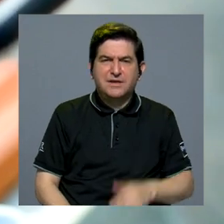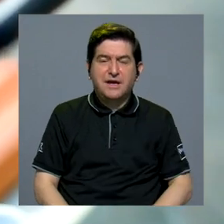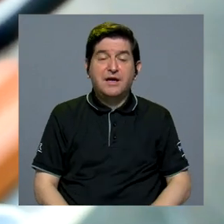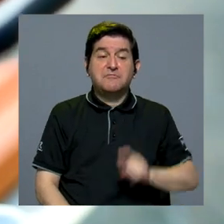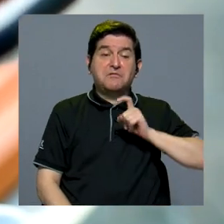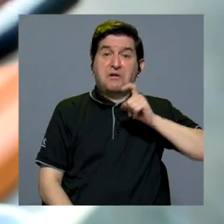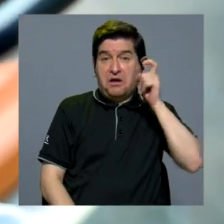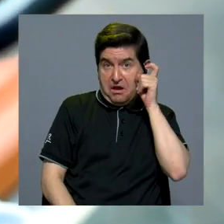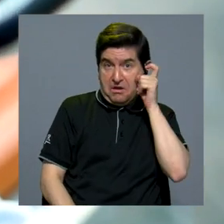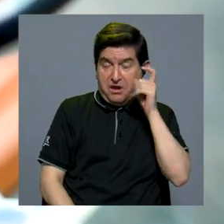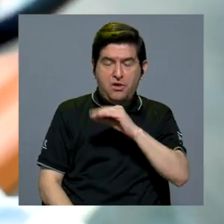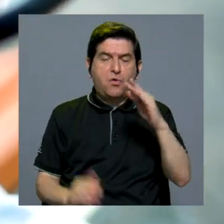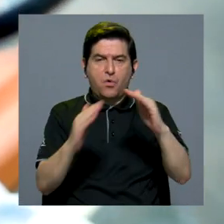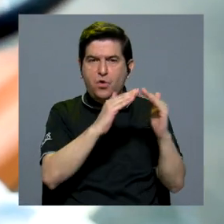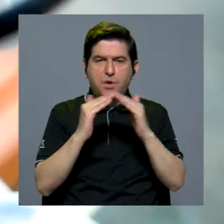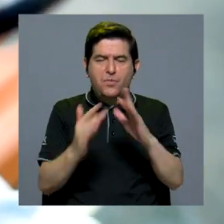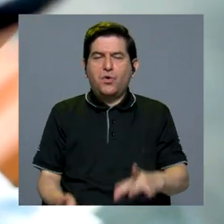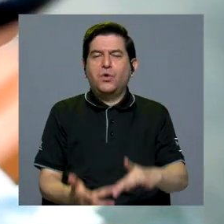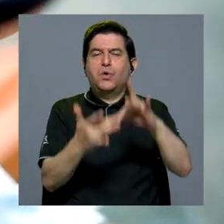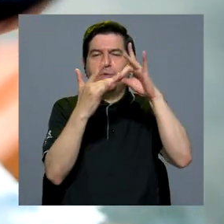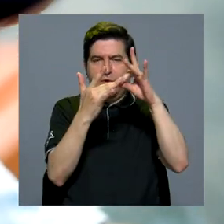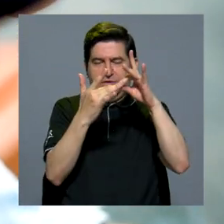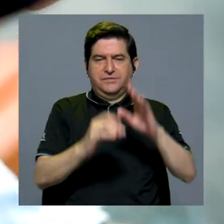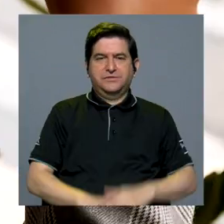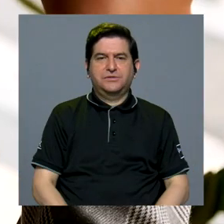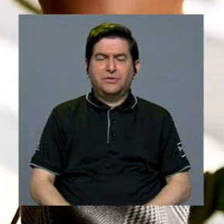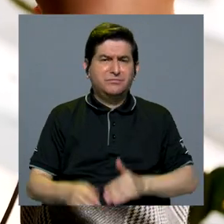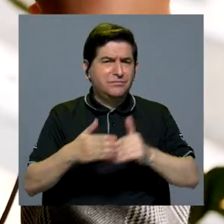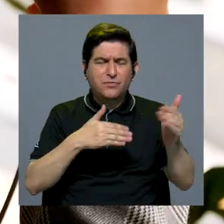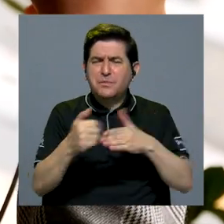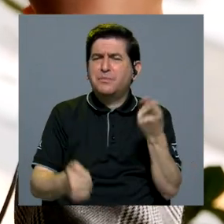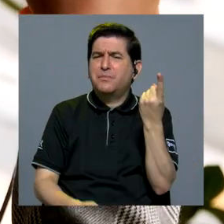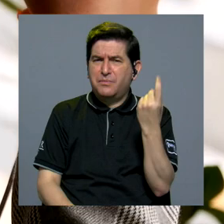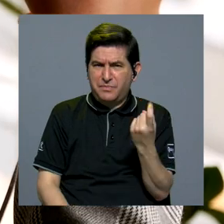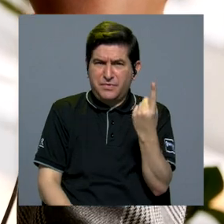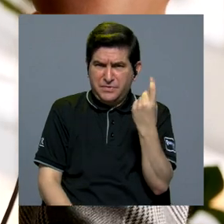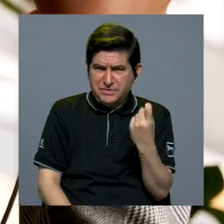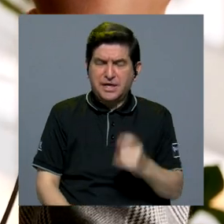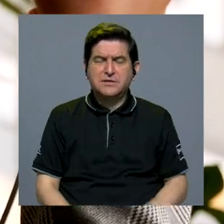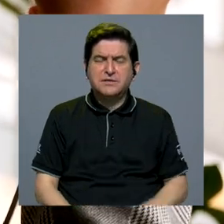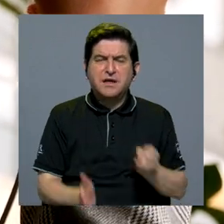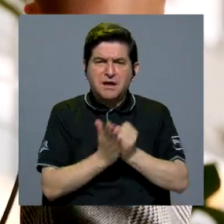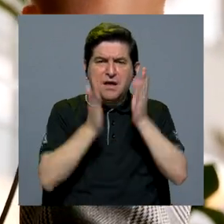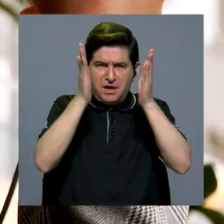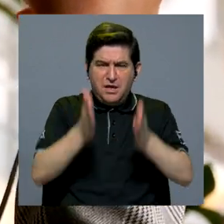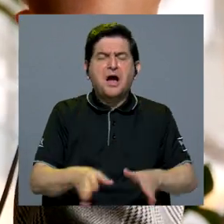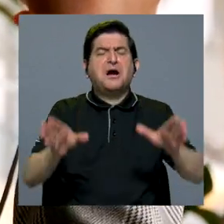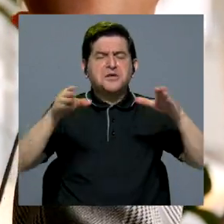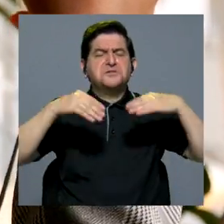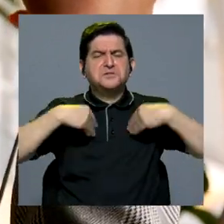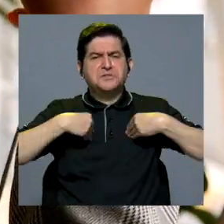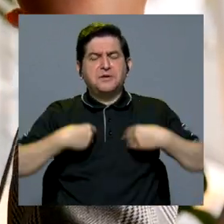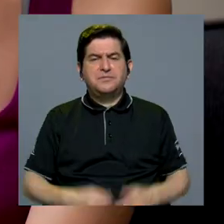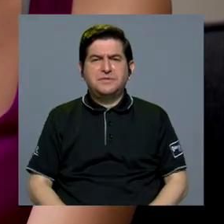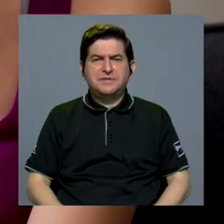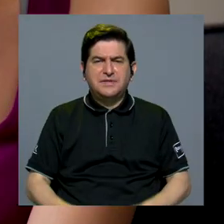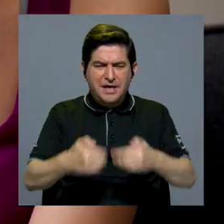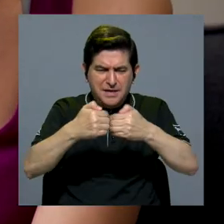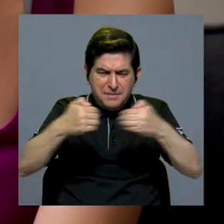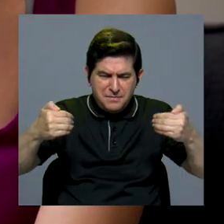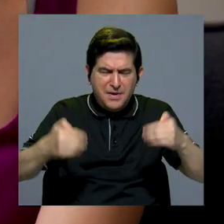digamos, de género y de poblaciones especiales también. Pese a las carencias, los investigadores